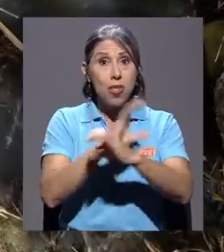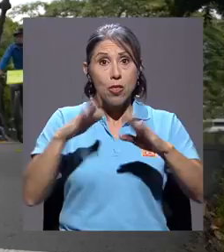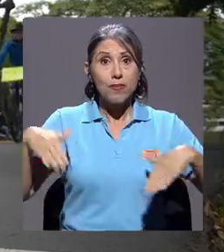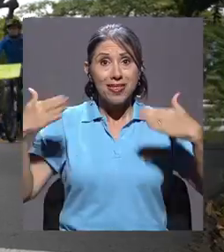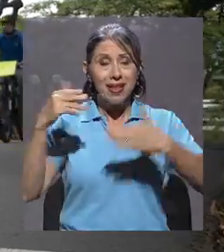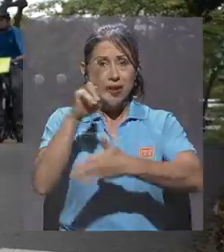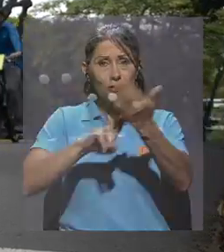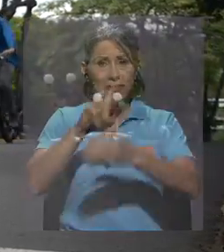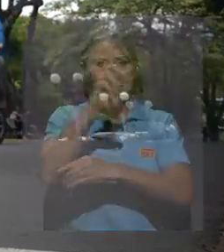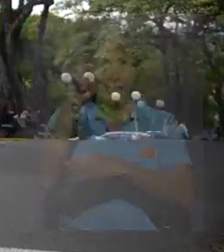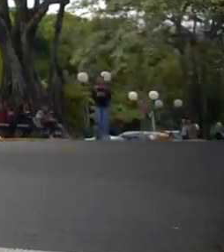Rica.